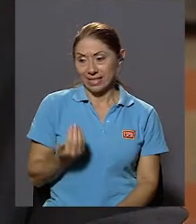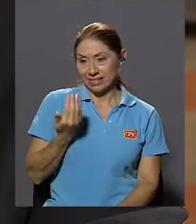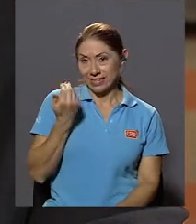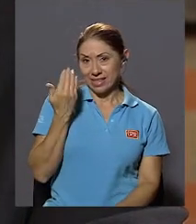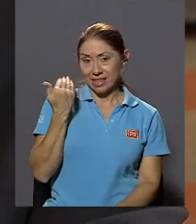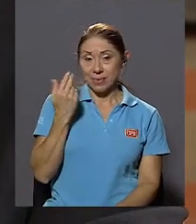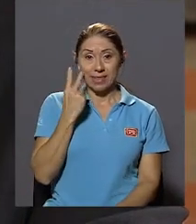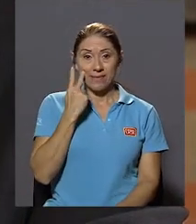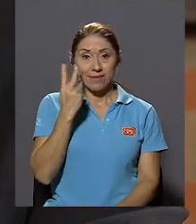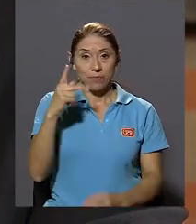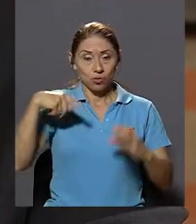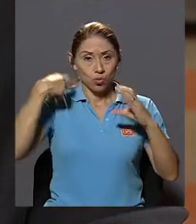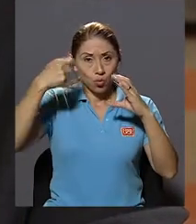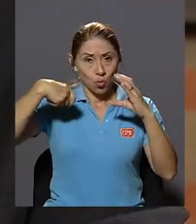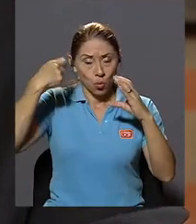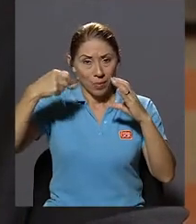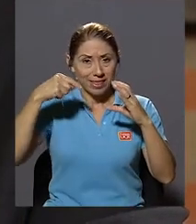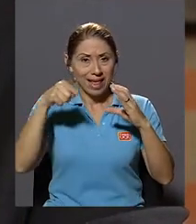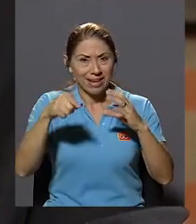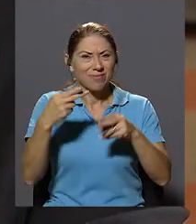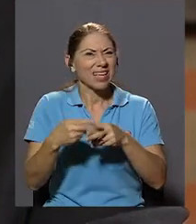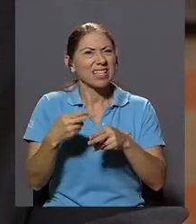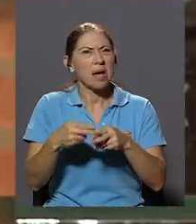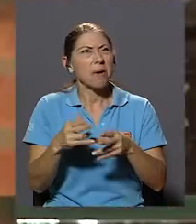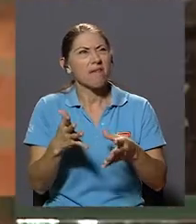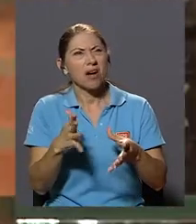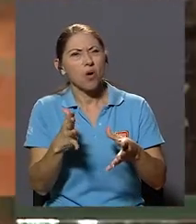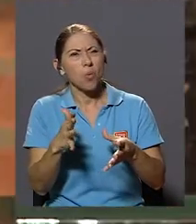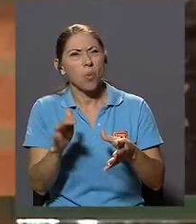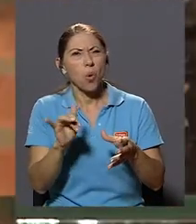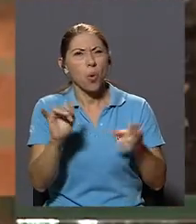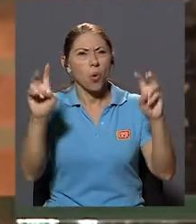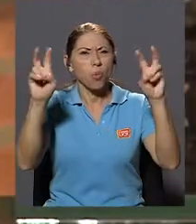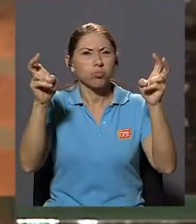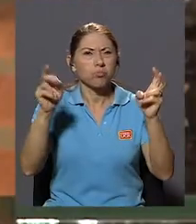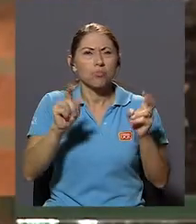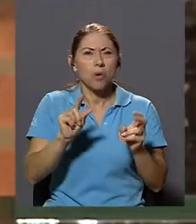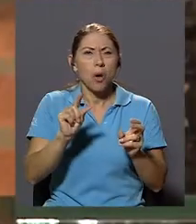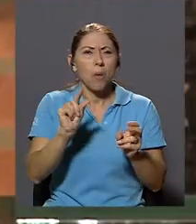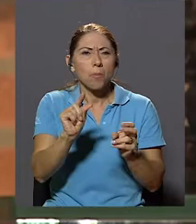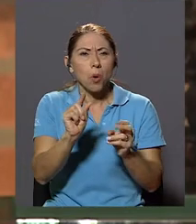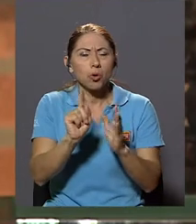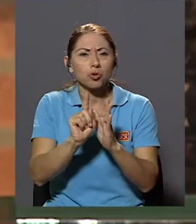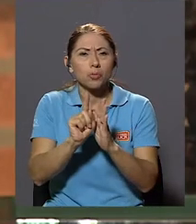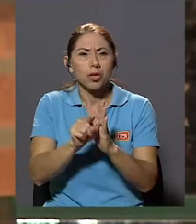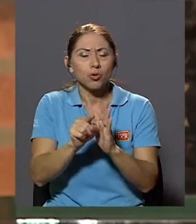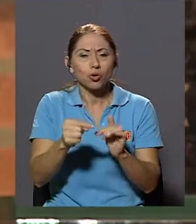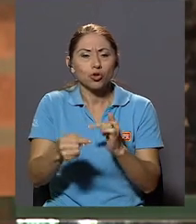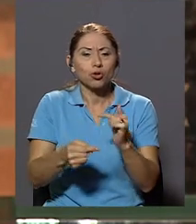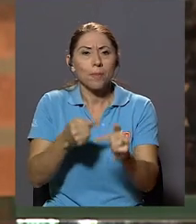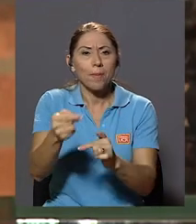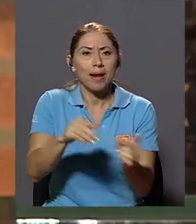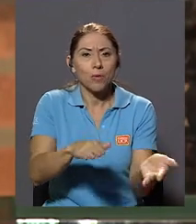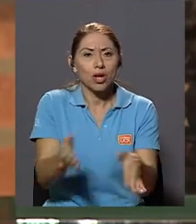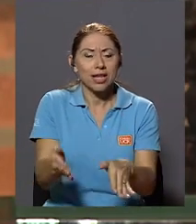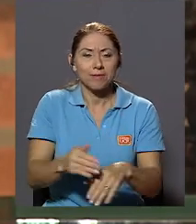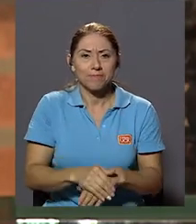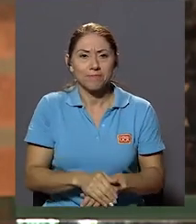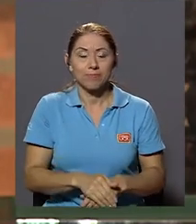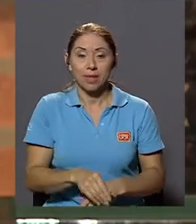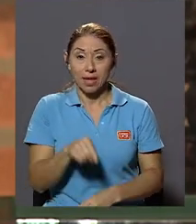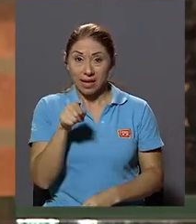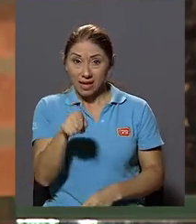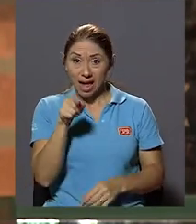Recientemente Vimos Un documental Que se llamaba Algo así Como Pocos Minutos Para Morir Que